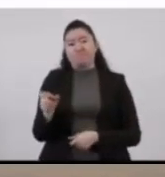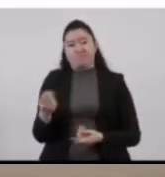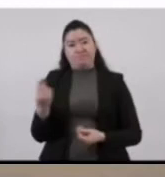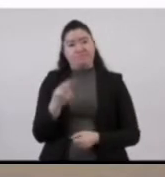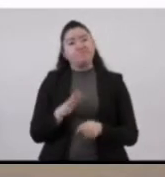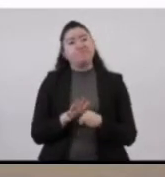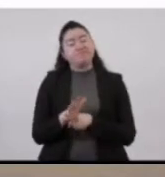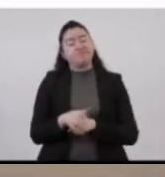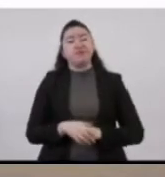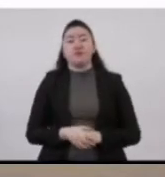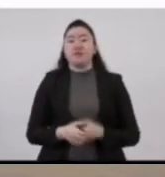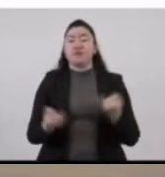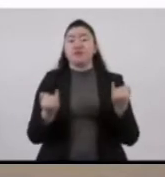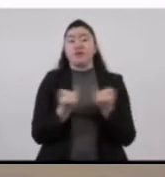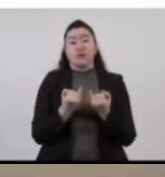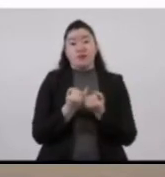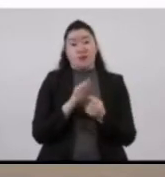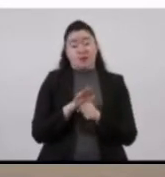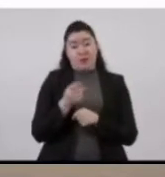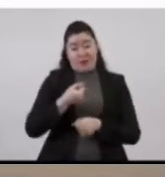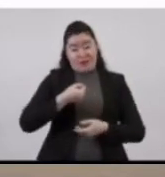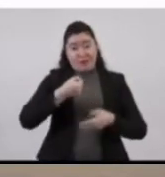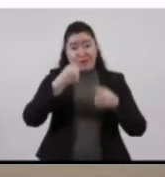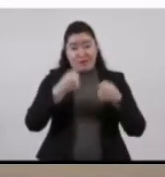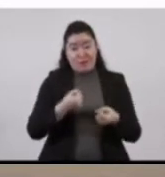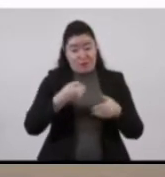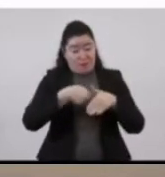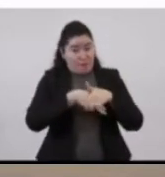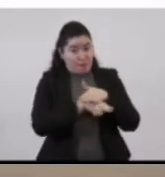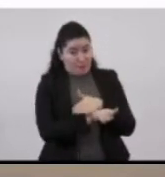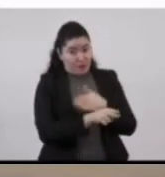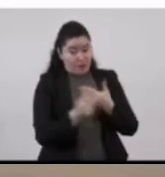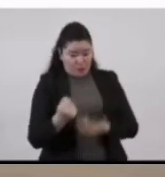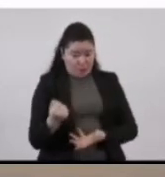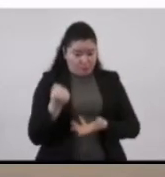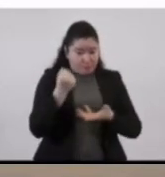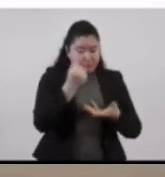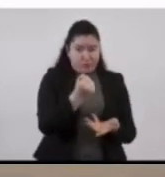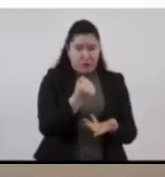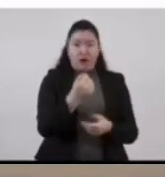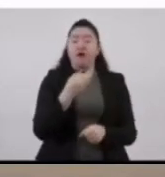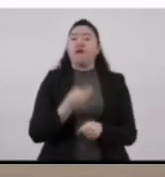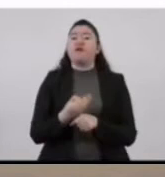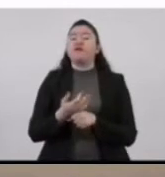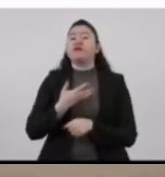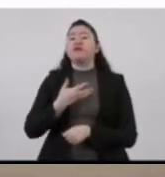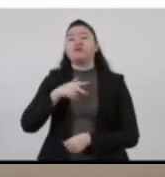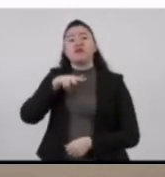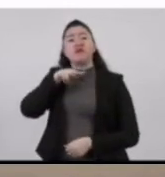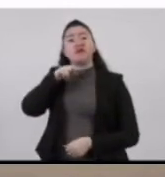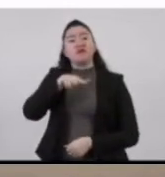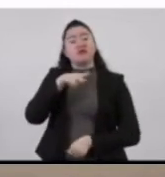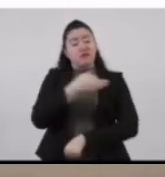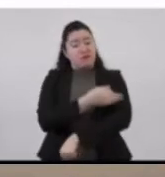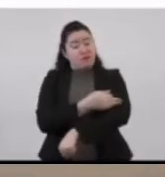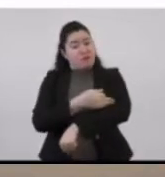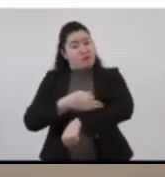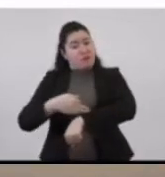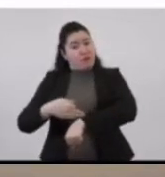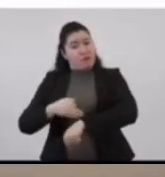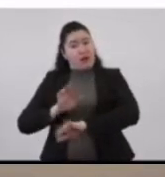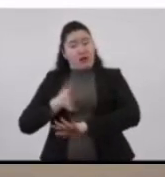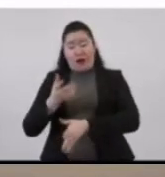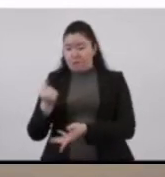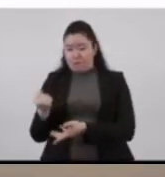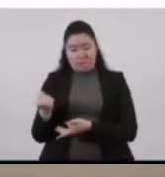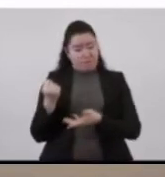materia de la indemnización asociada al seguro del metro, hasta este momento hemos generado 18 familias ya